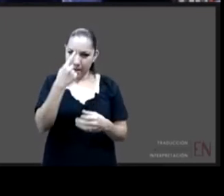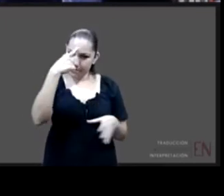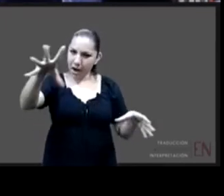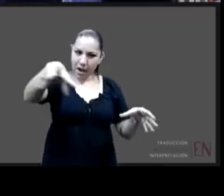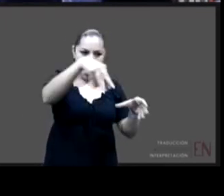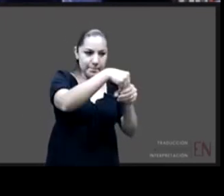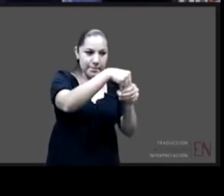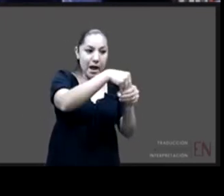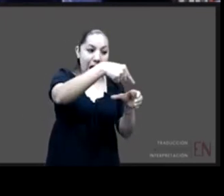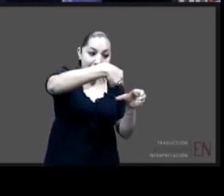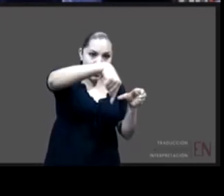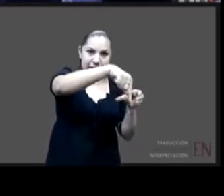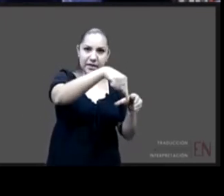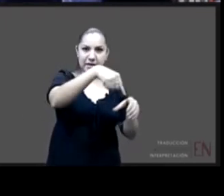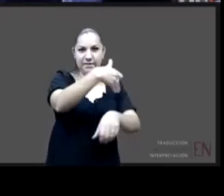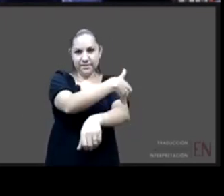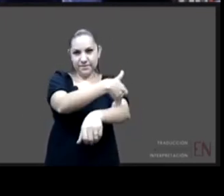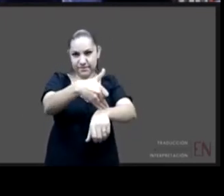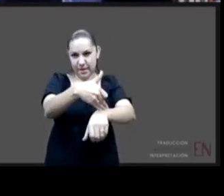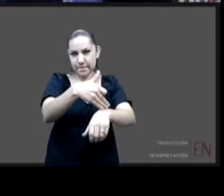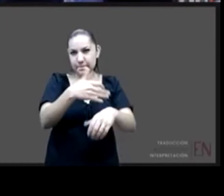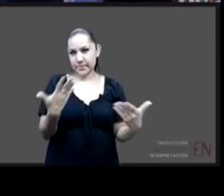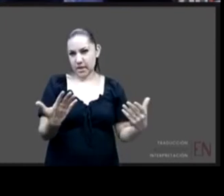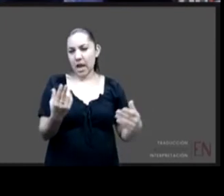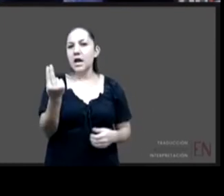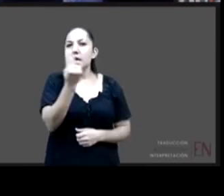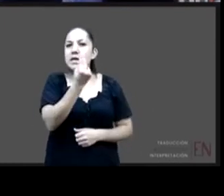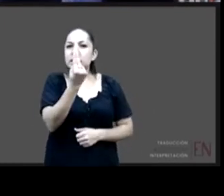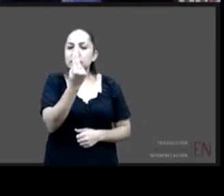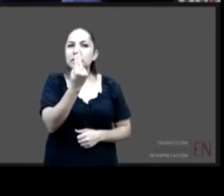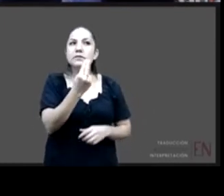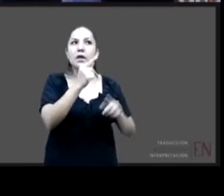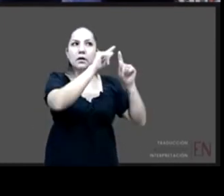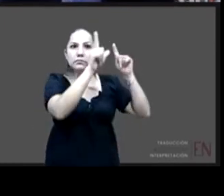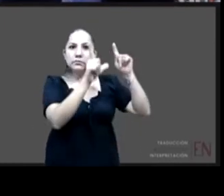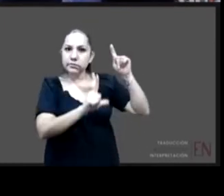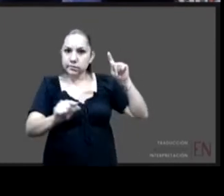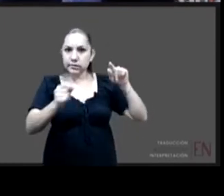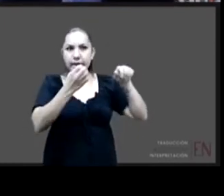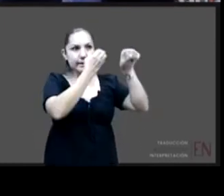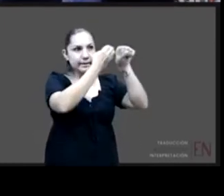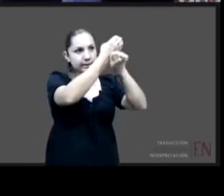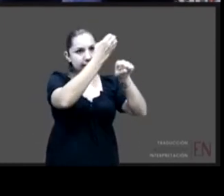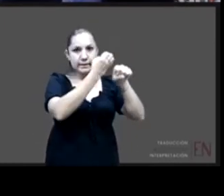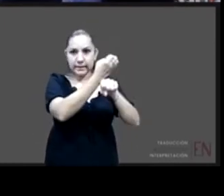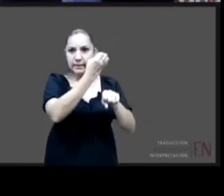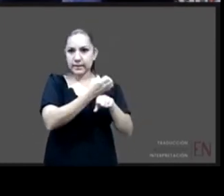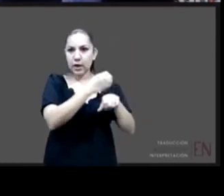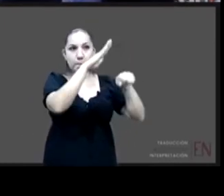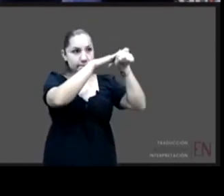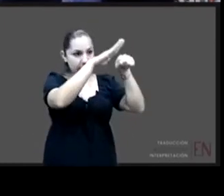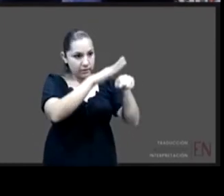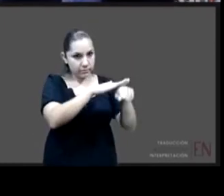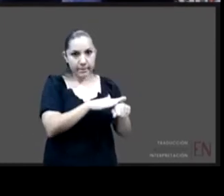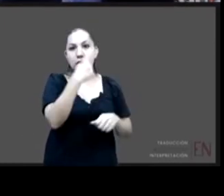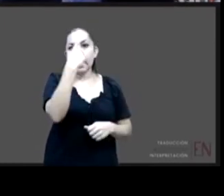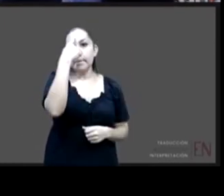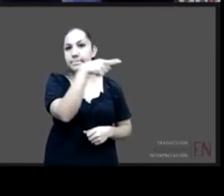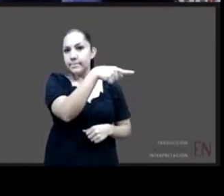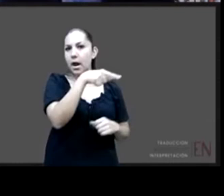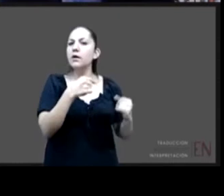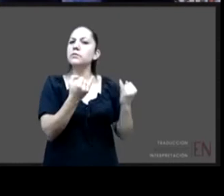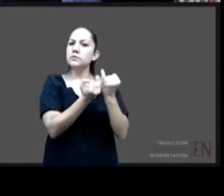que cada vez existan más estados que están implementando desarrollando programas de acogimiento familiar